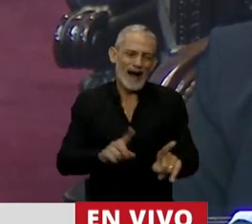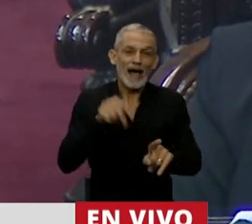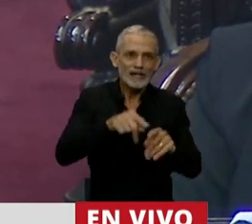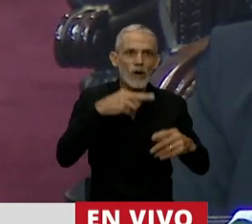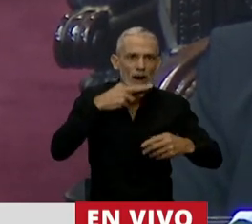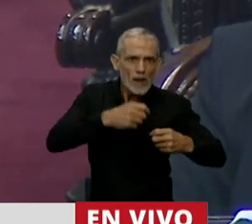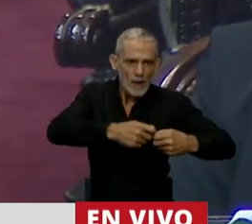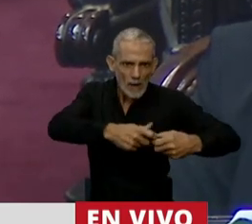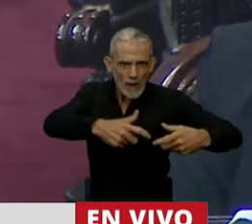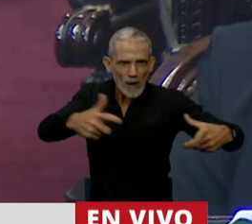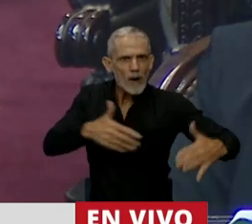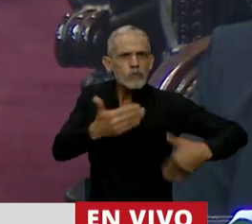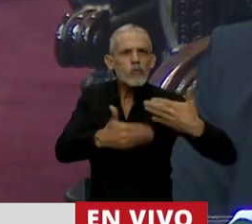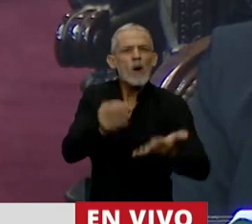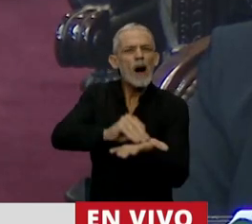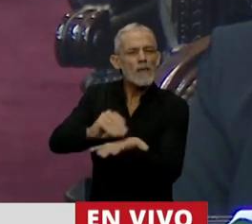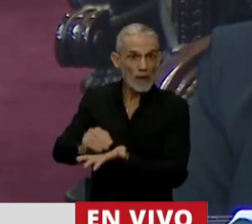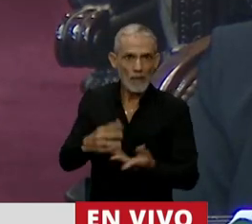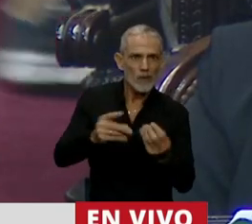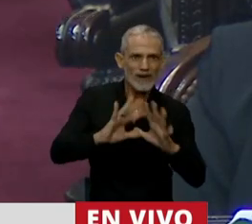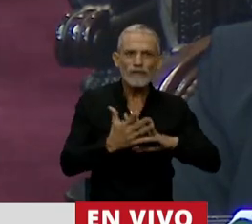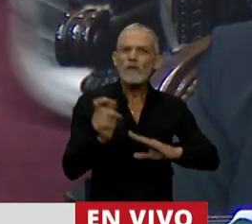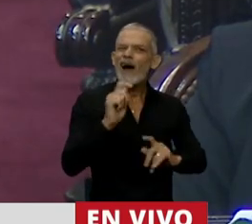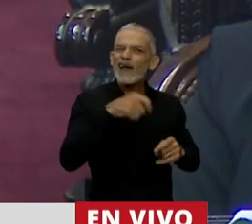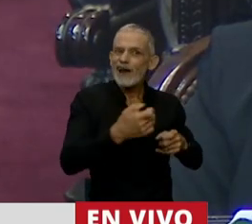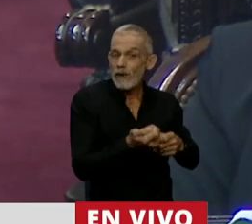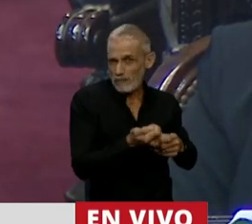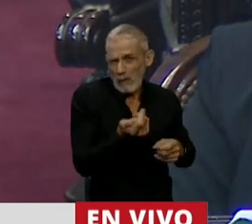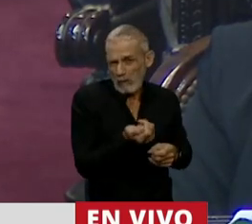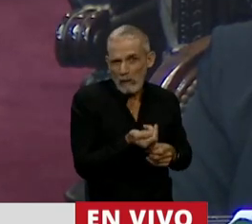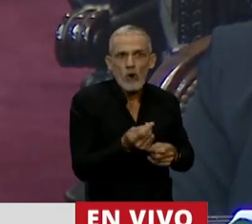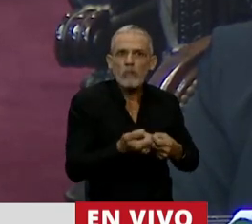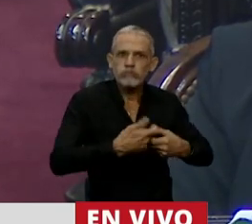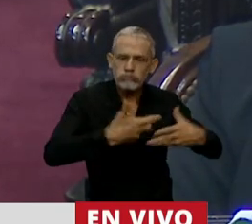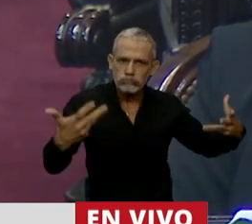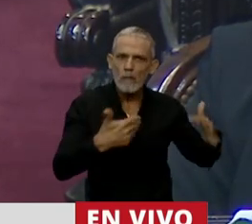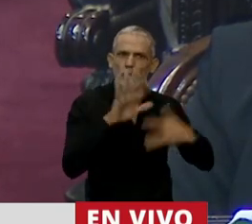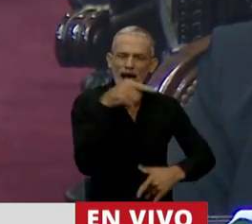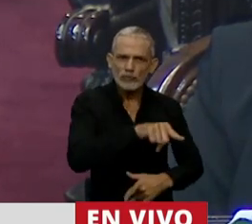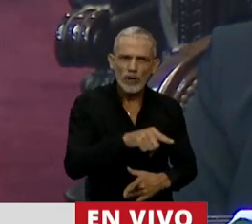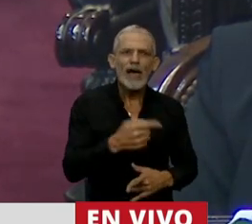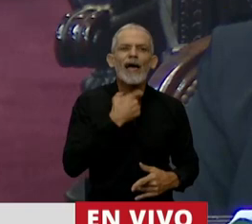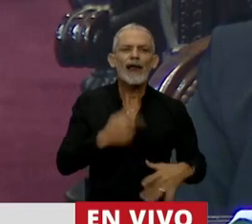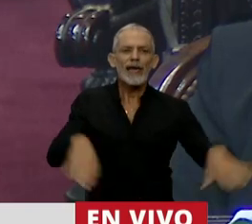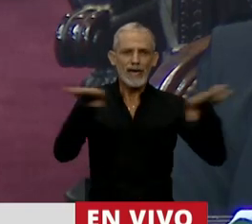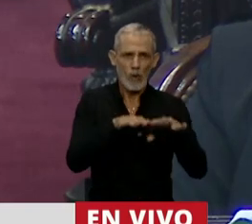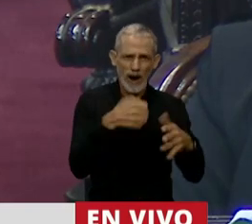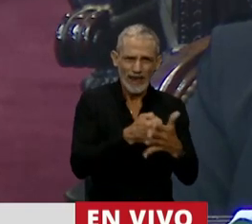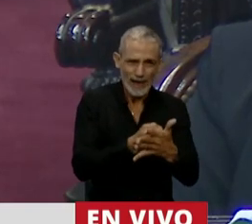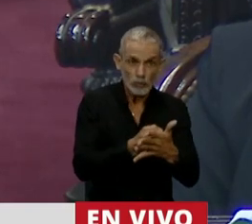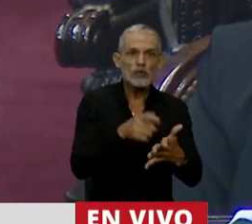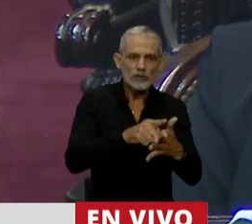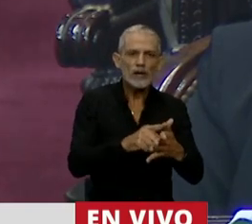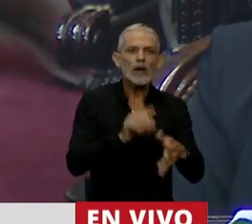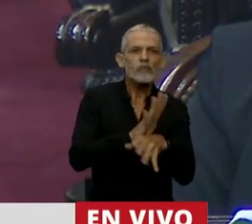creciendo cada día que pase porque la forman las mayorías, la forma en quienes en su diversidad expresan la igualdad y quienes hacen andar